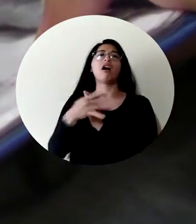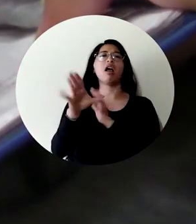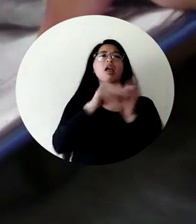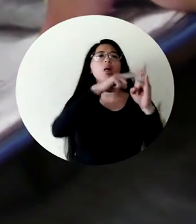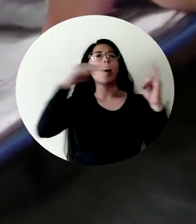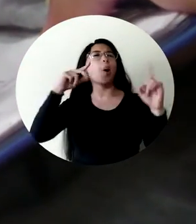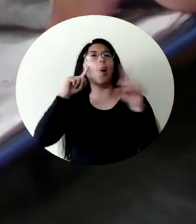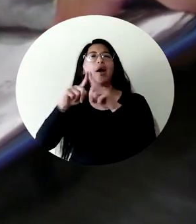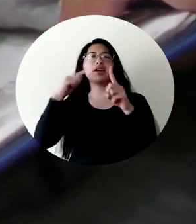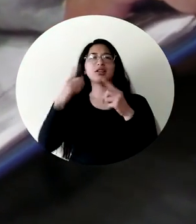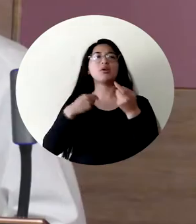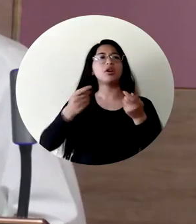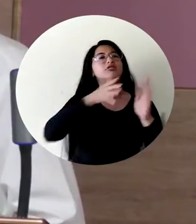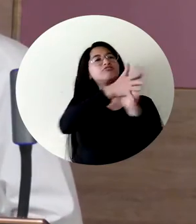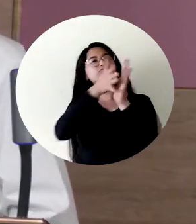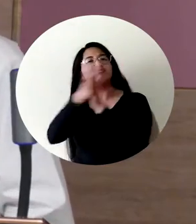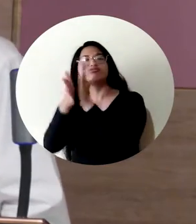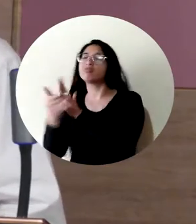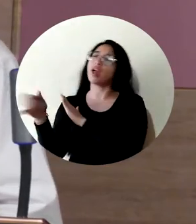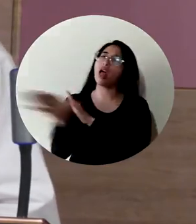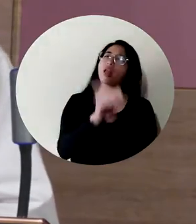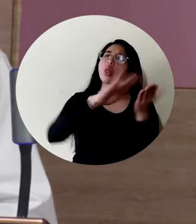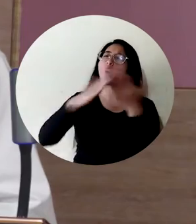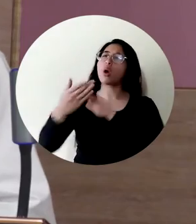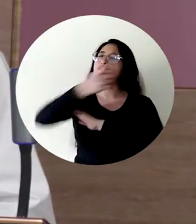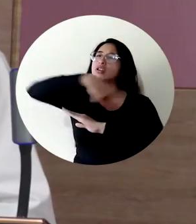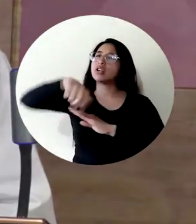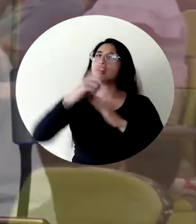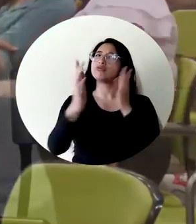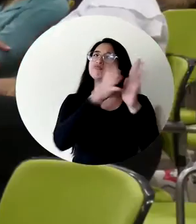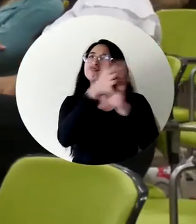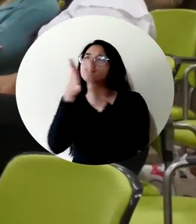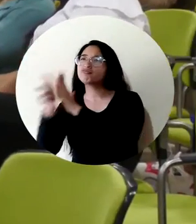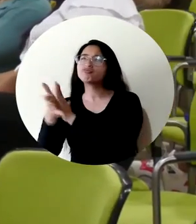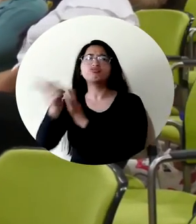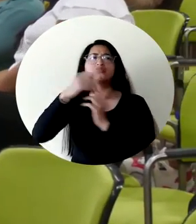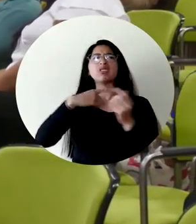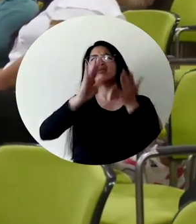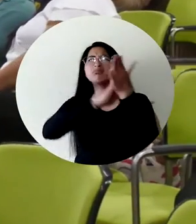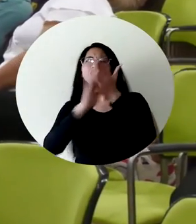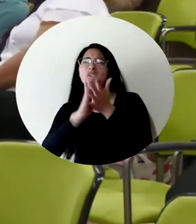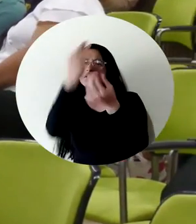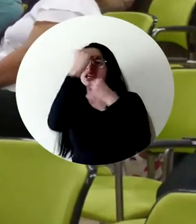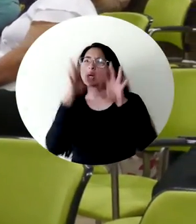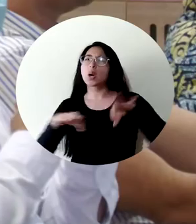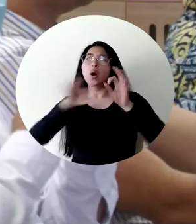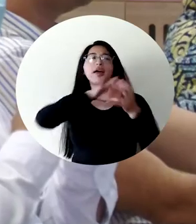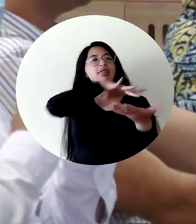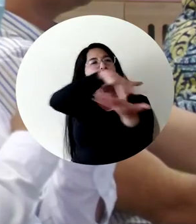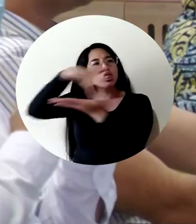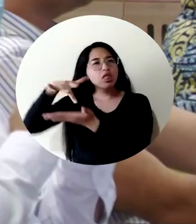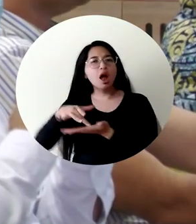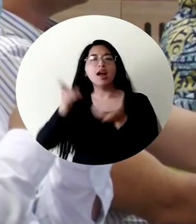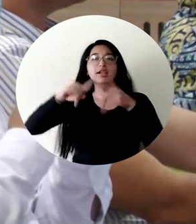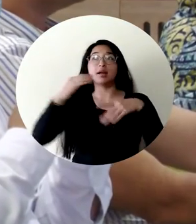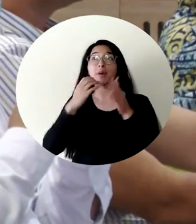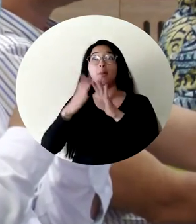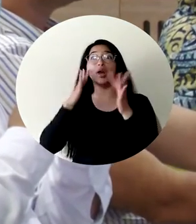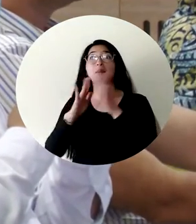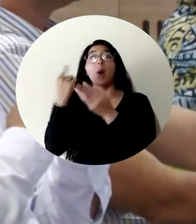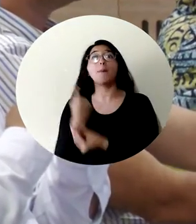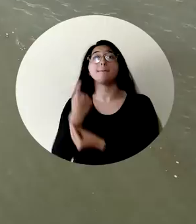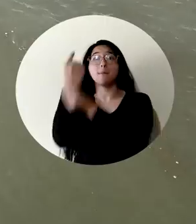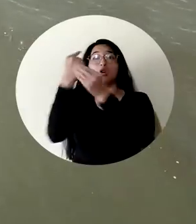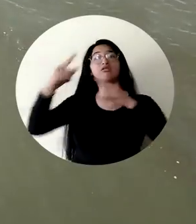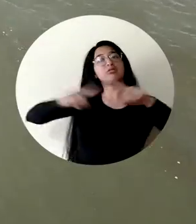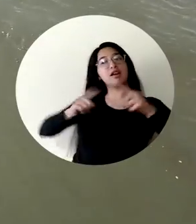importancia de compartir conocimiento científico con las comunidades para potenciar su participación ciudadana y cimentar la toma de decisiones político